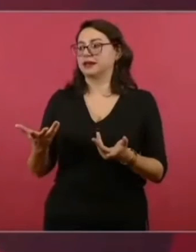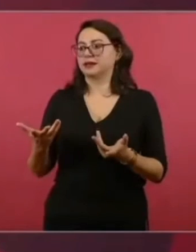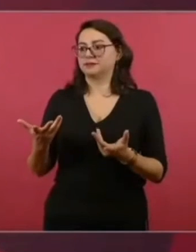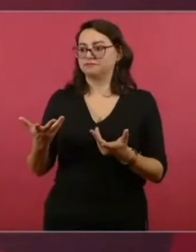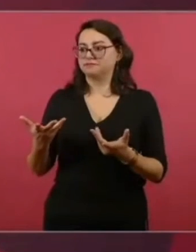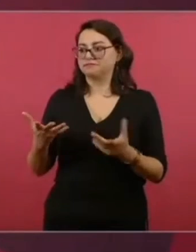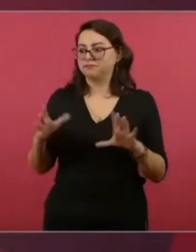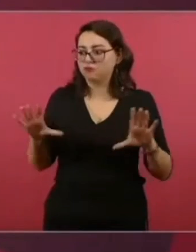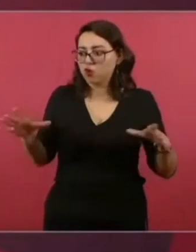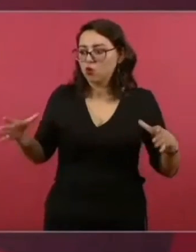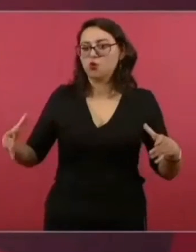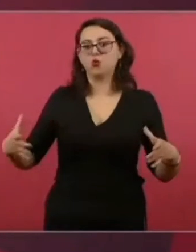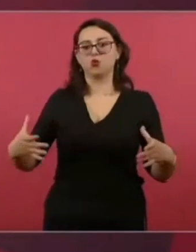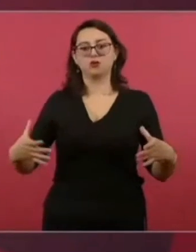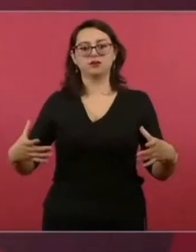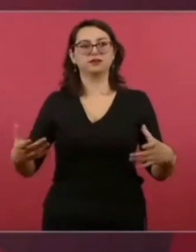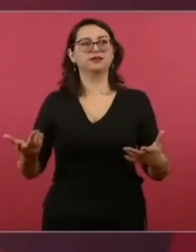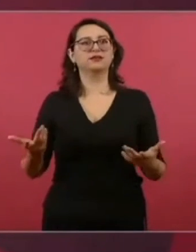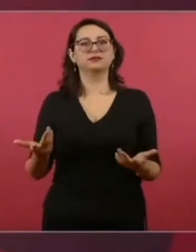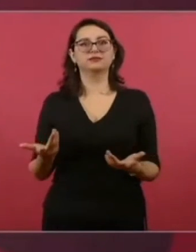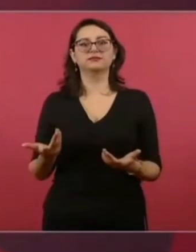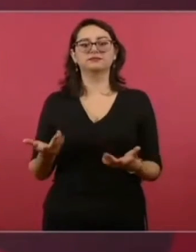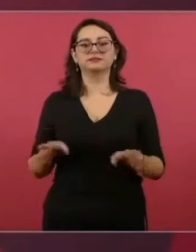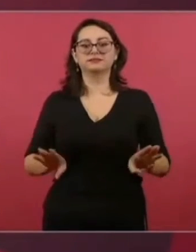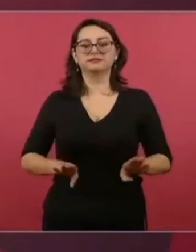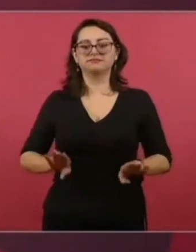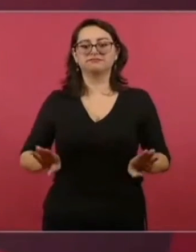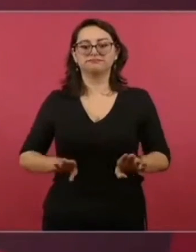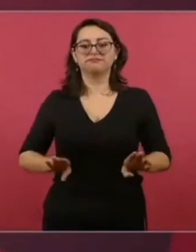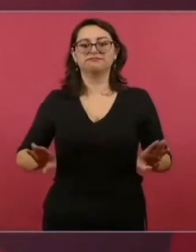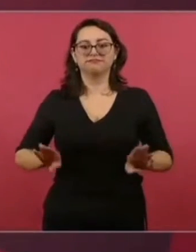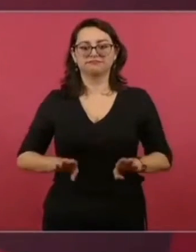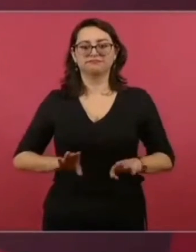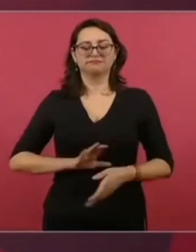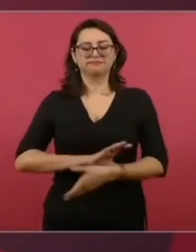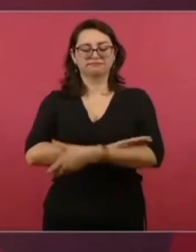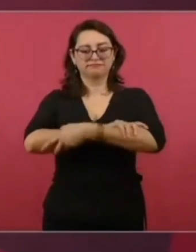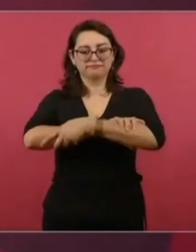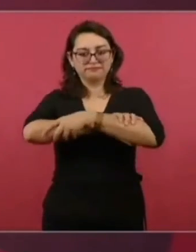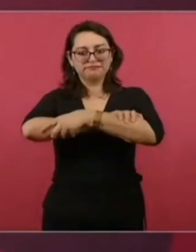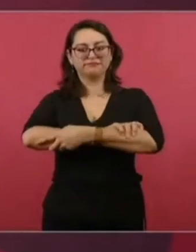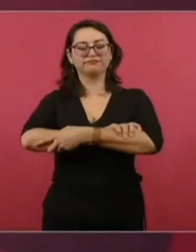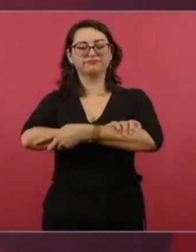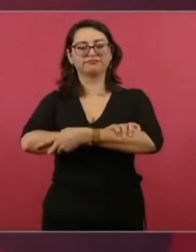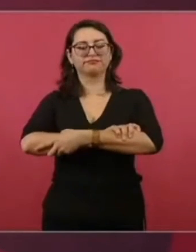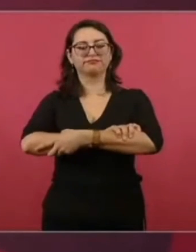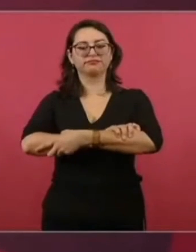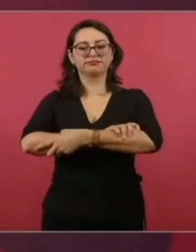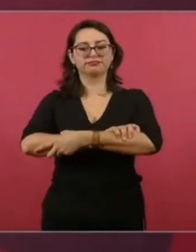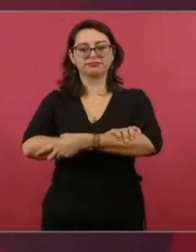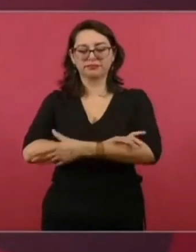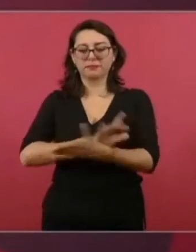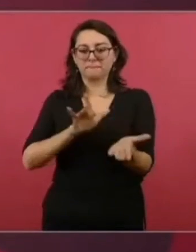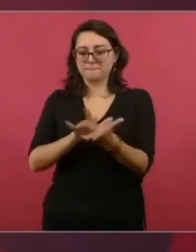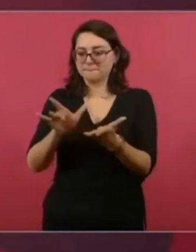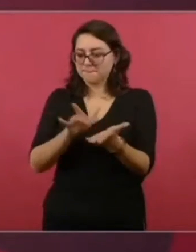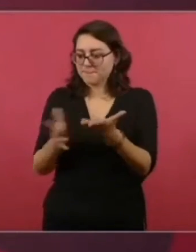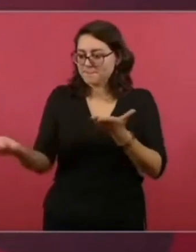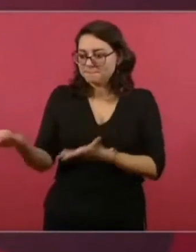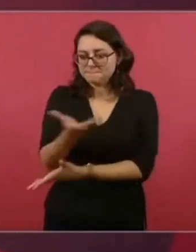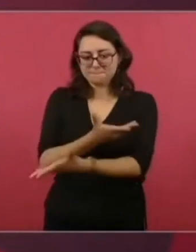cómo es la solidaridad en las